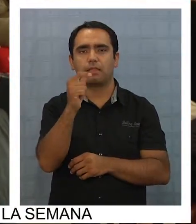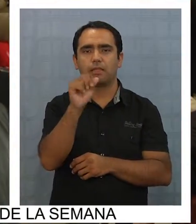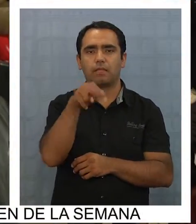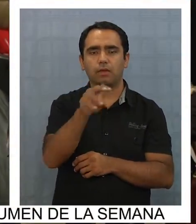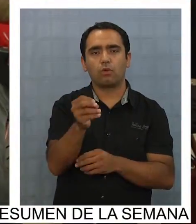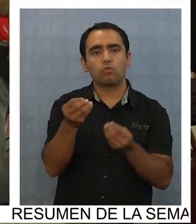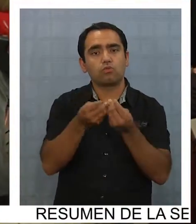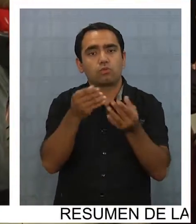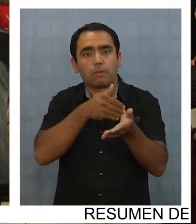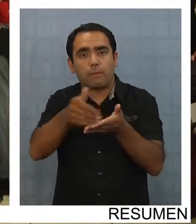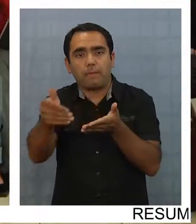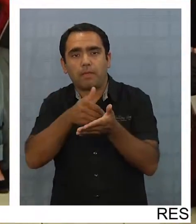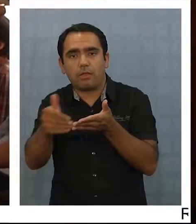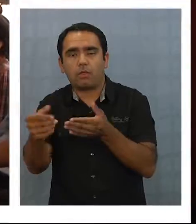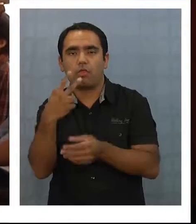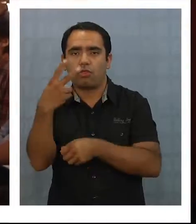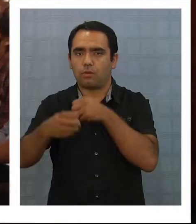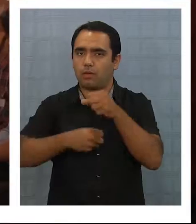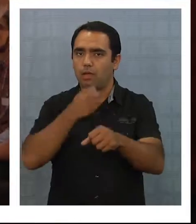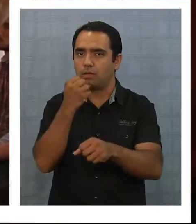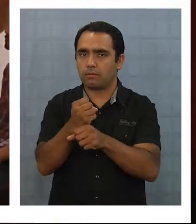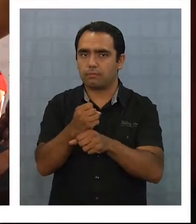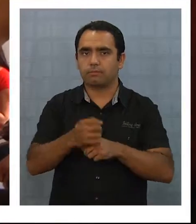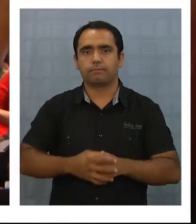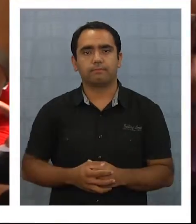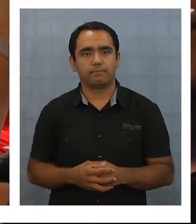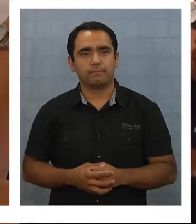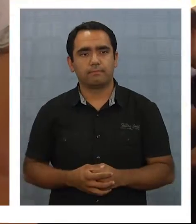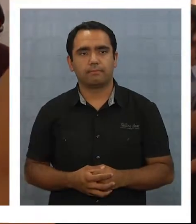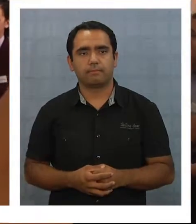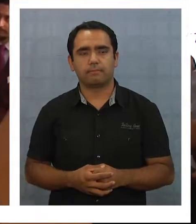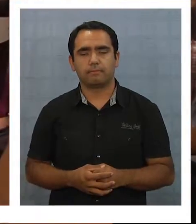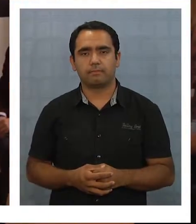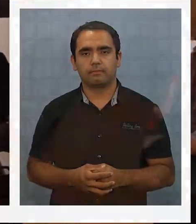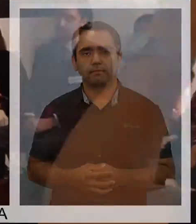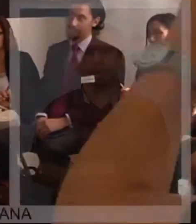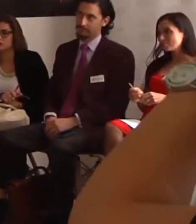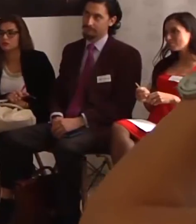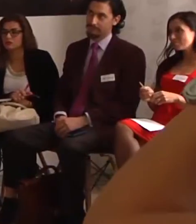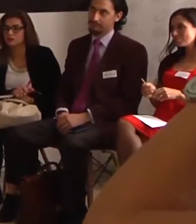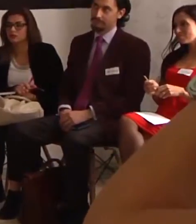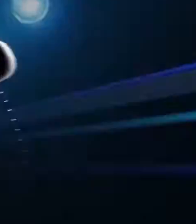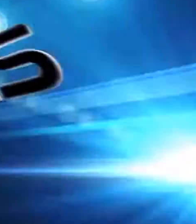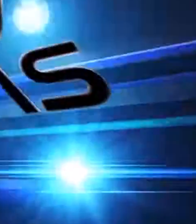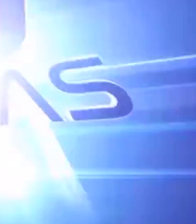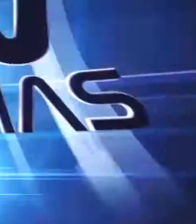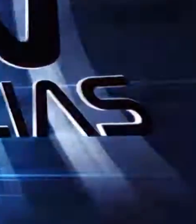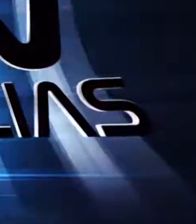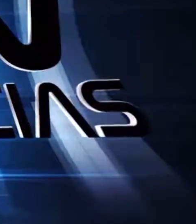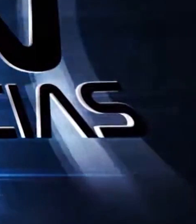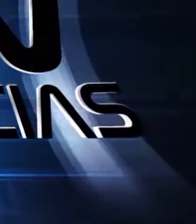solo dos años. Para ser que a 15 años yo creía que iba a ser rico mañana es una mentira.